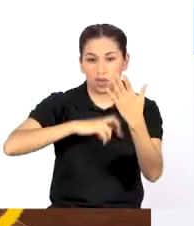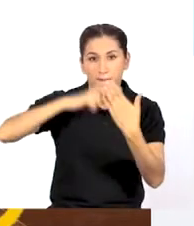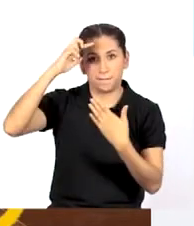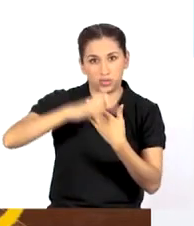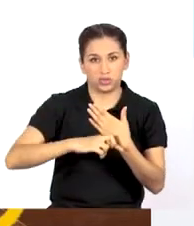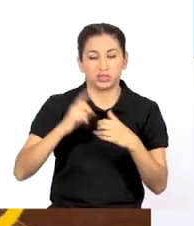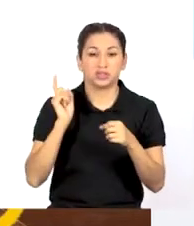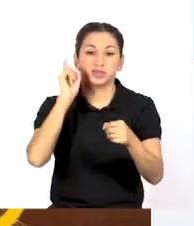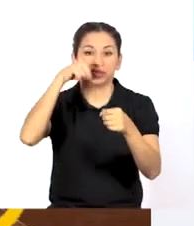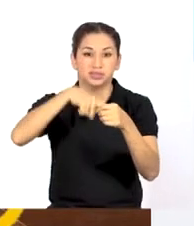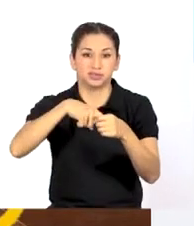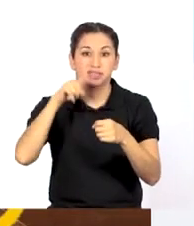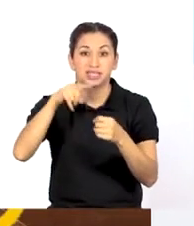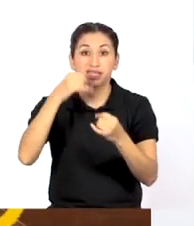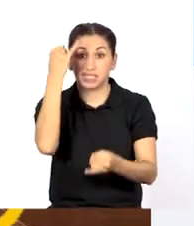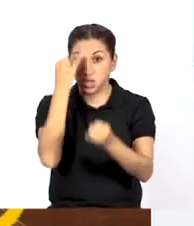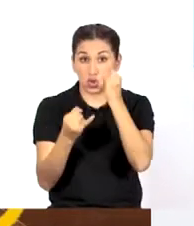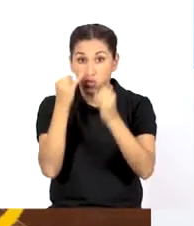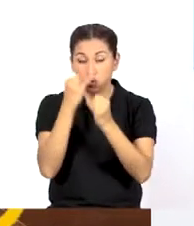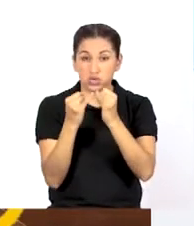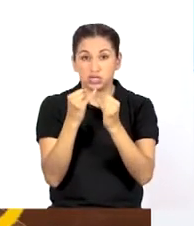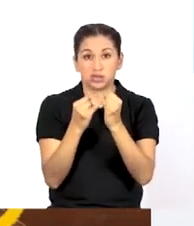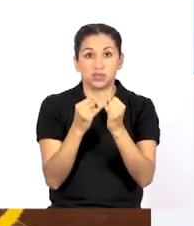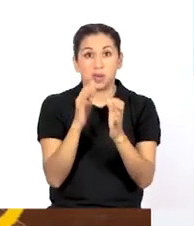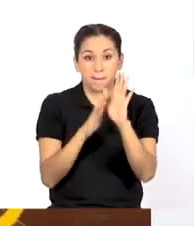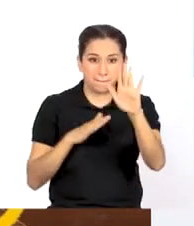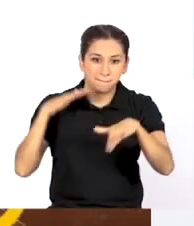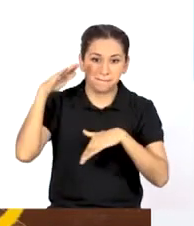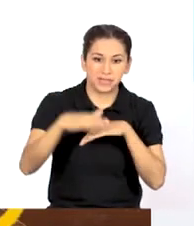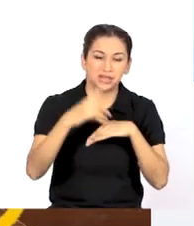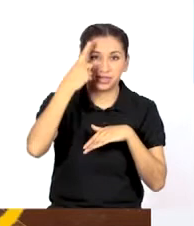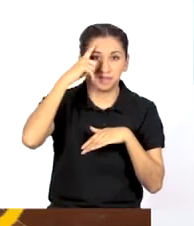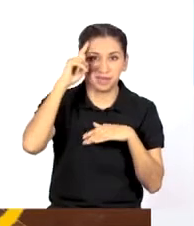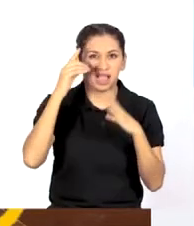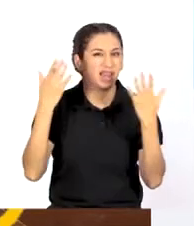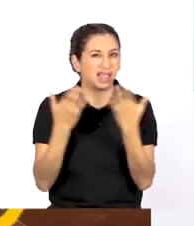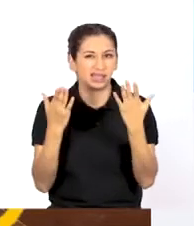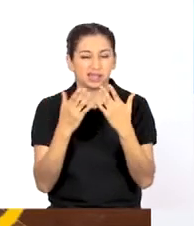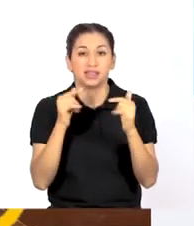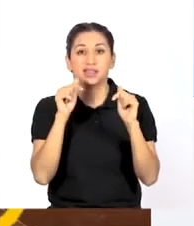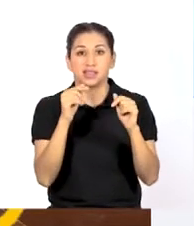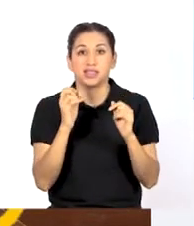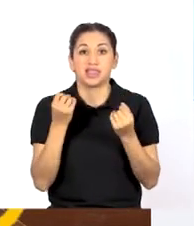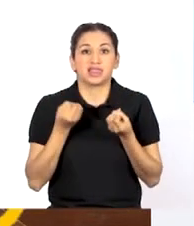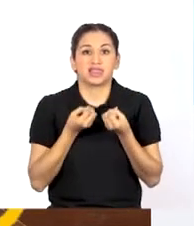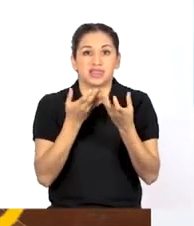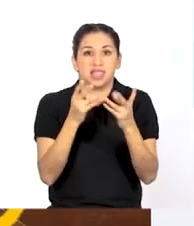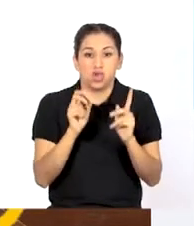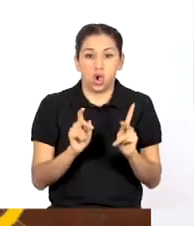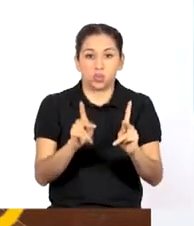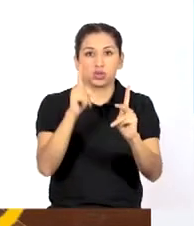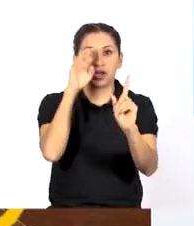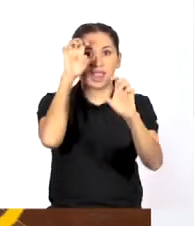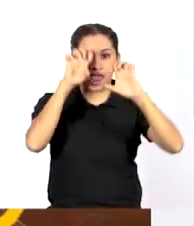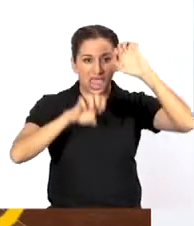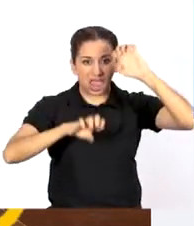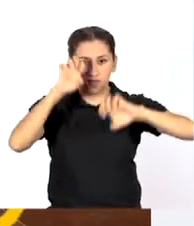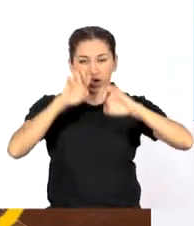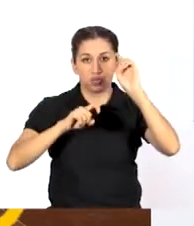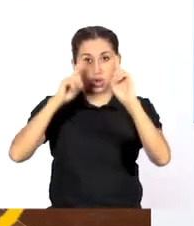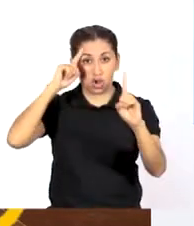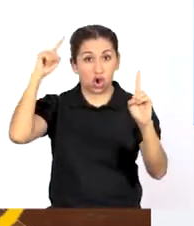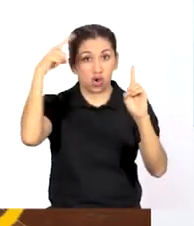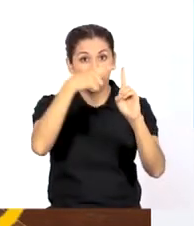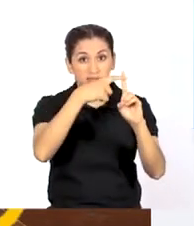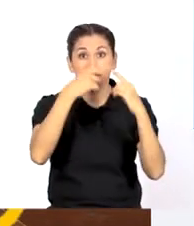participativo. Es la fase final del proyecto participativo, donde se tiene la oportunidad de evaluar